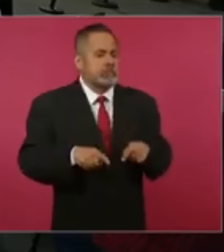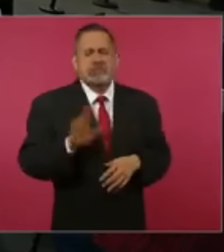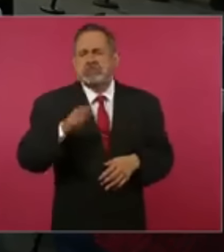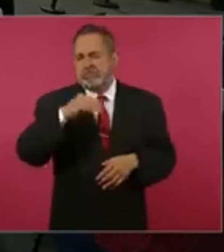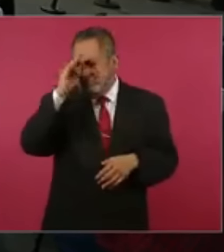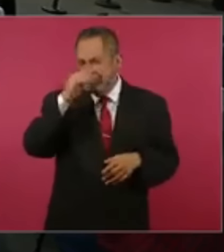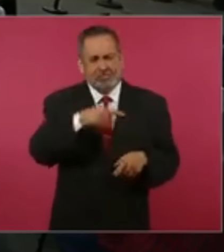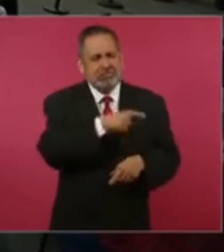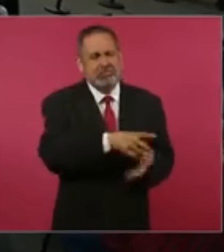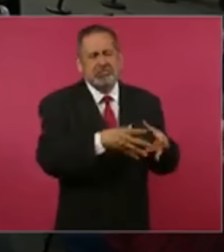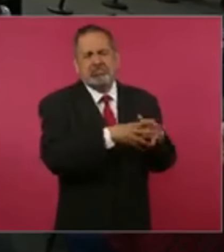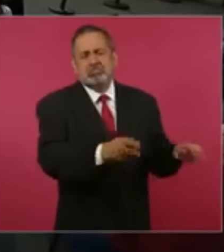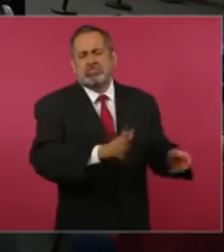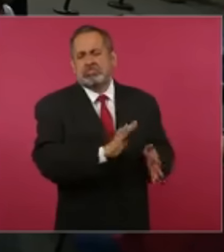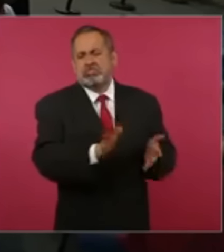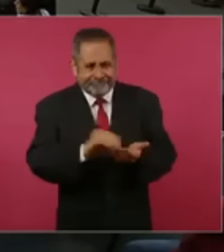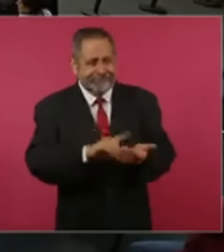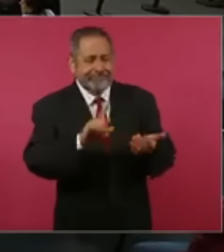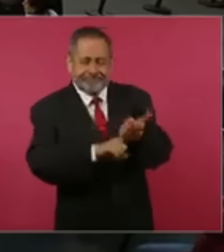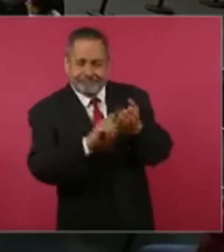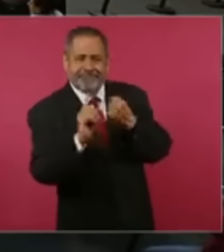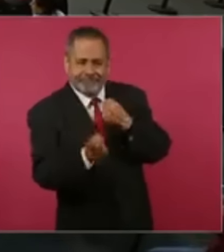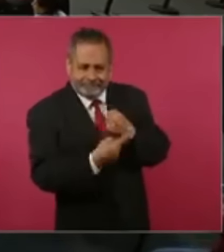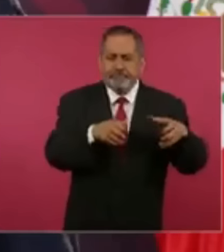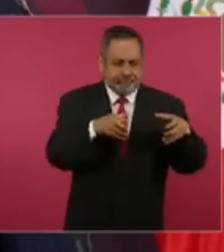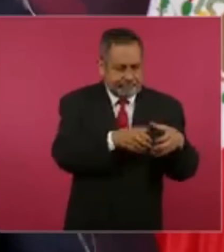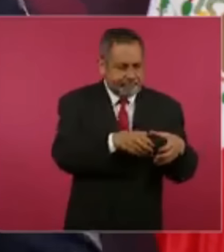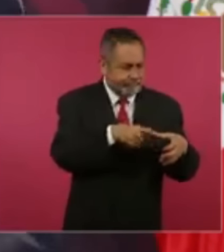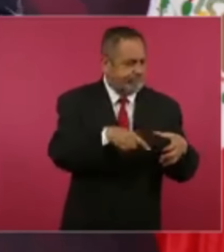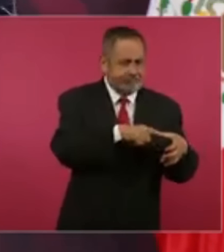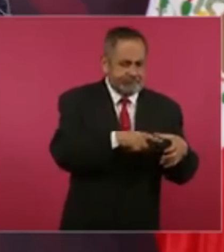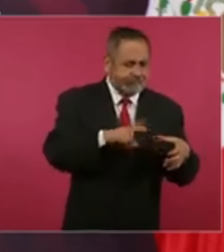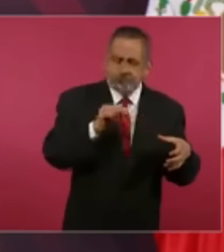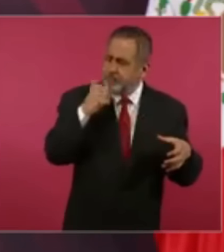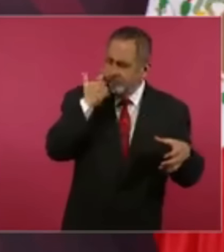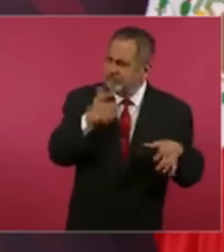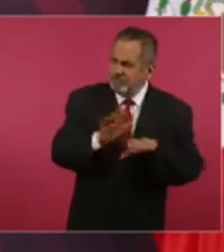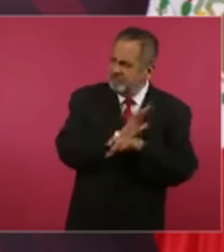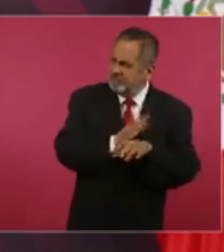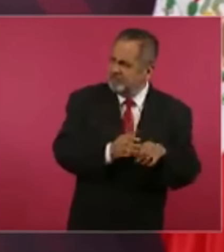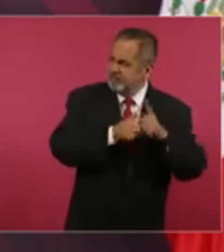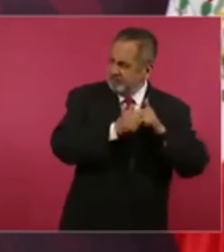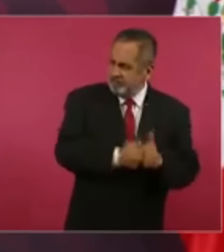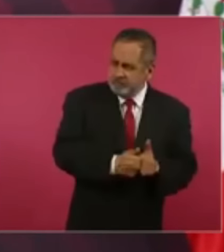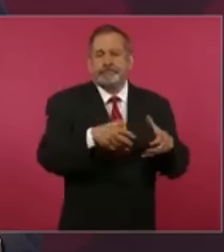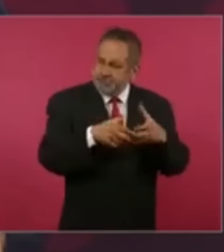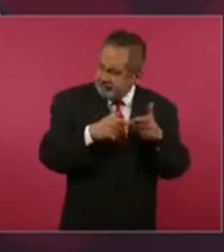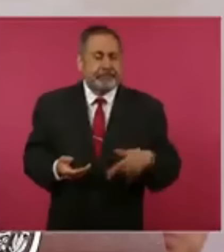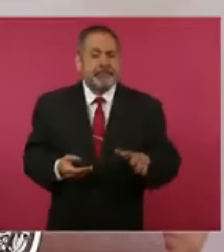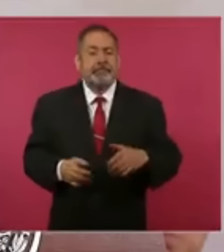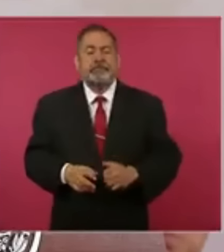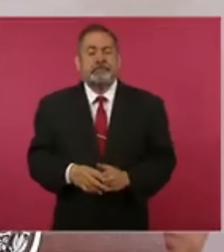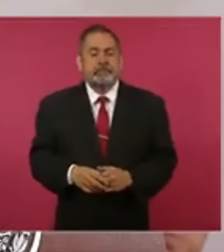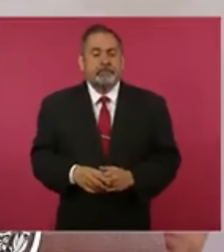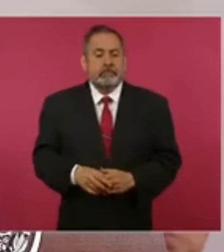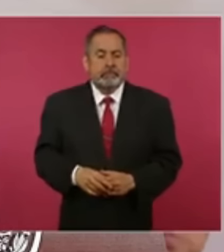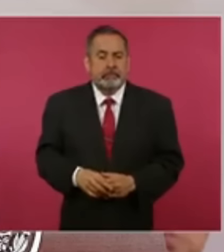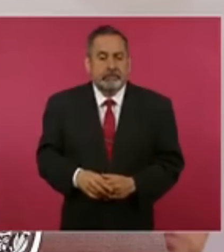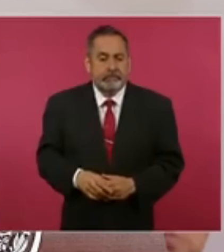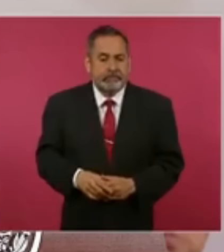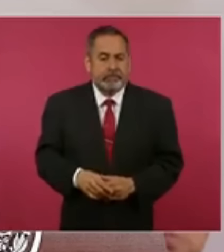conservadurismo en México. Pues no, retoñó al poco tiempo con el porfiriato. Entonces, no